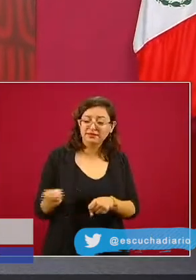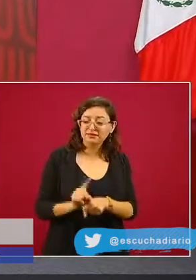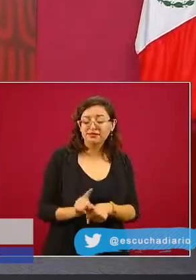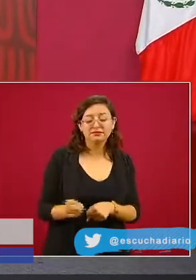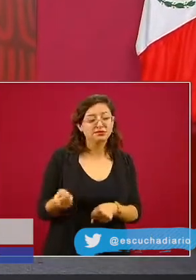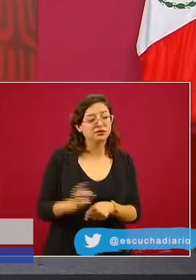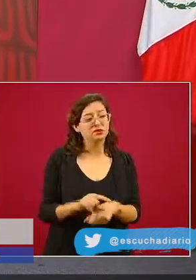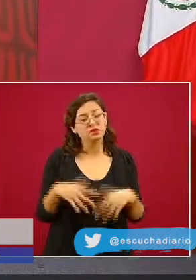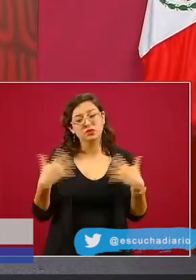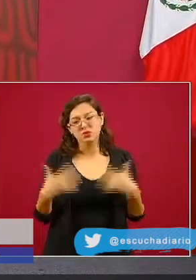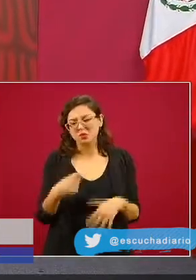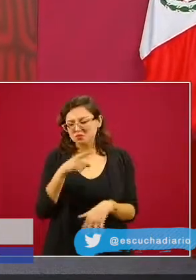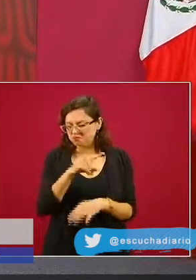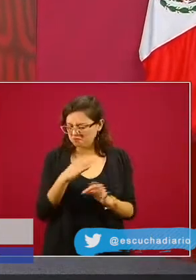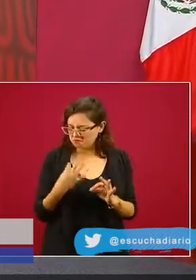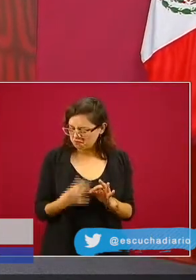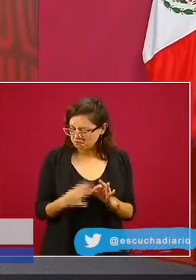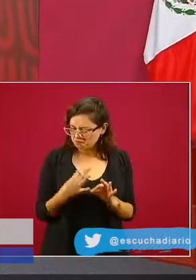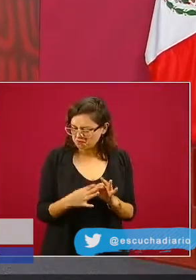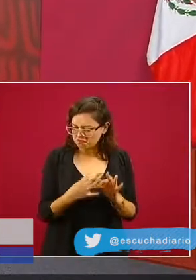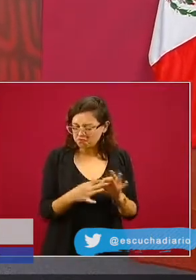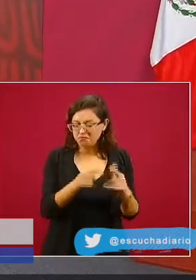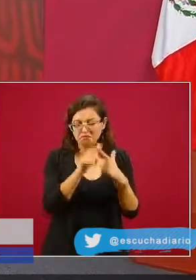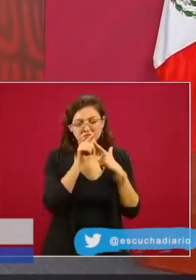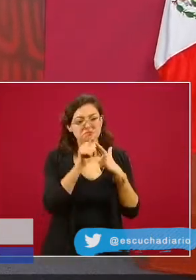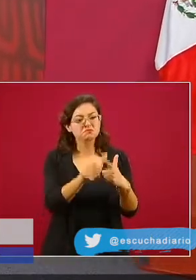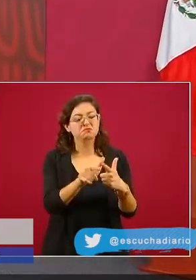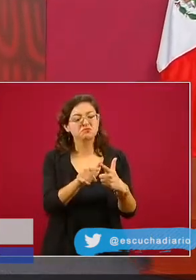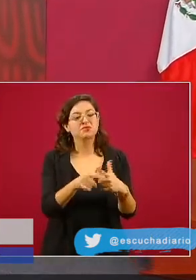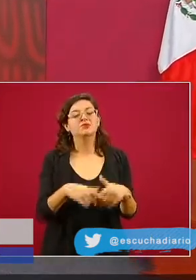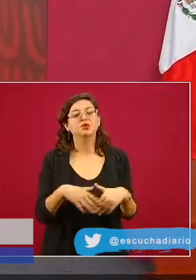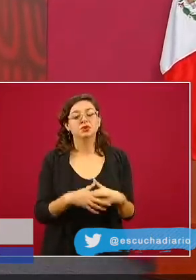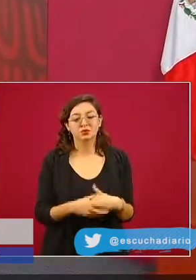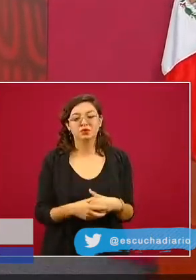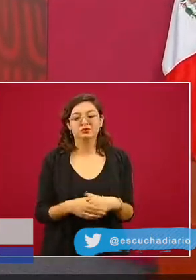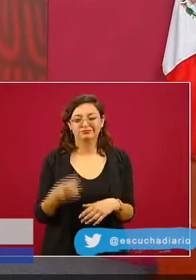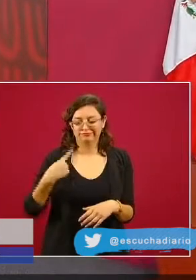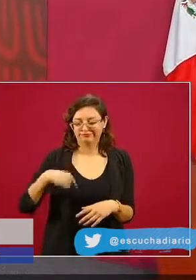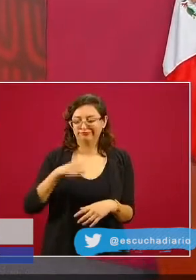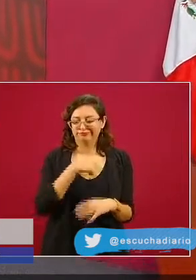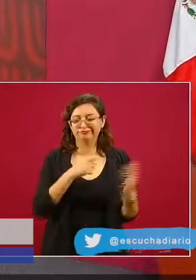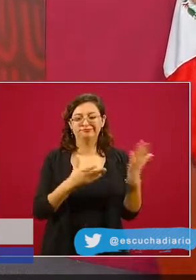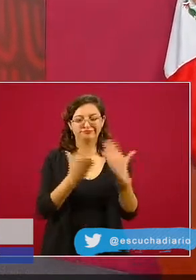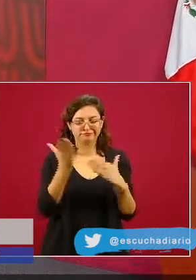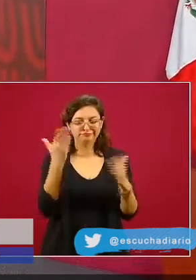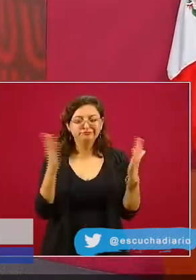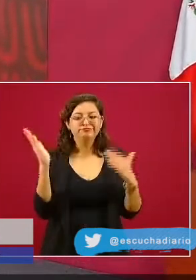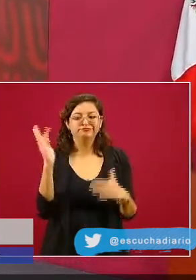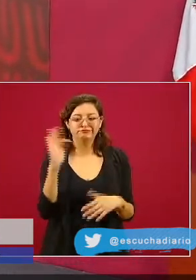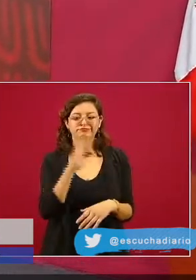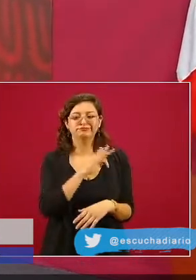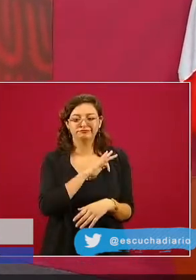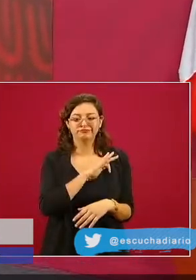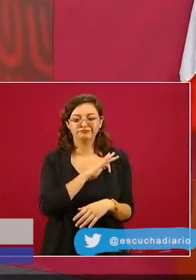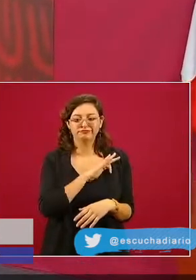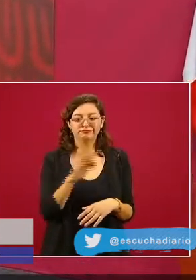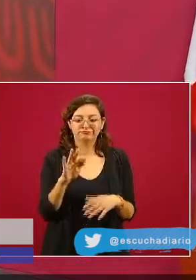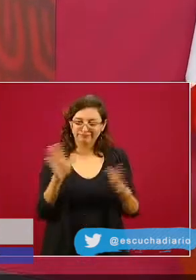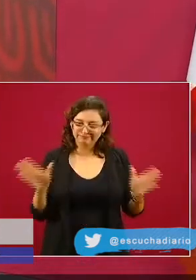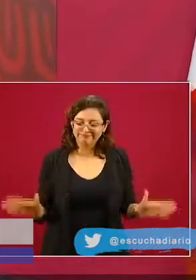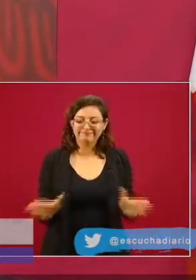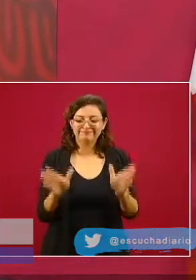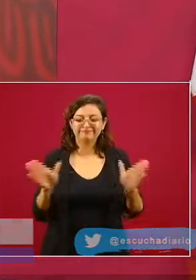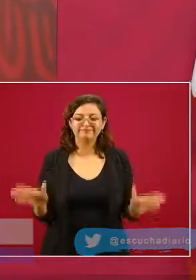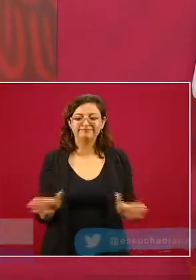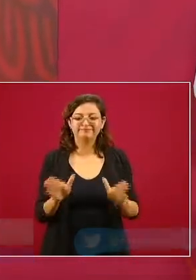dolor, y ahí están, entonces, vamos a salir adelante, estamos saliendo adelante, ánimo.